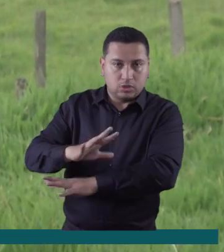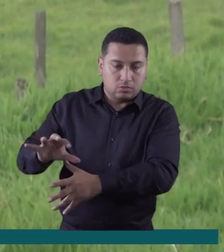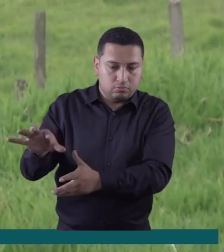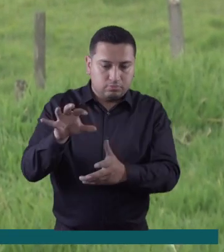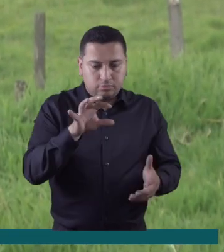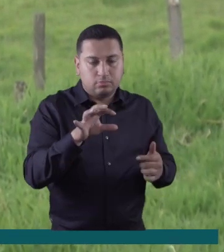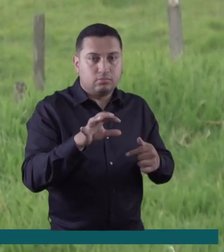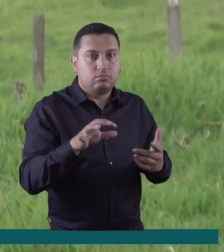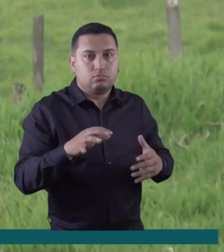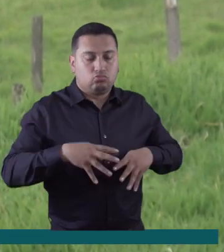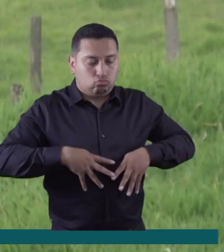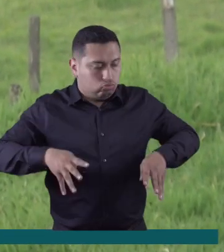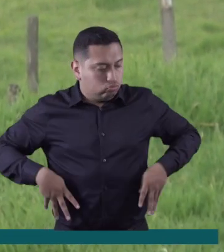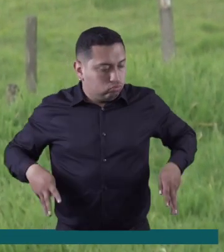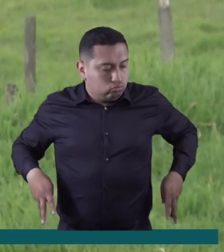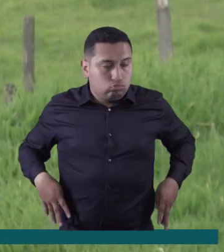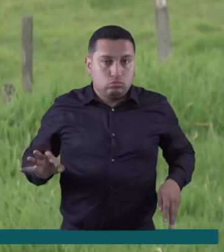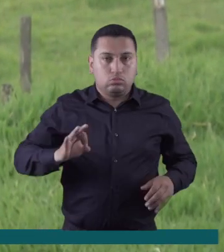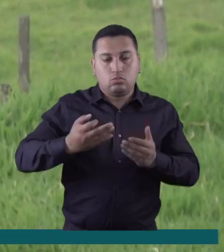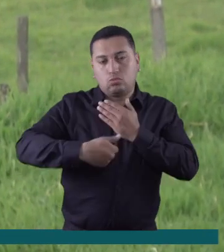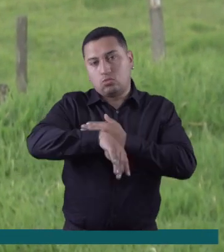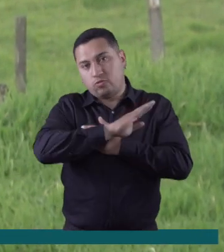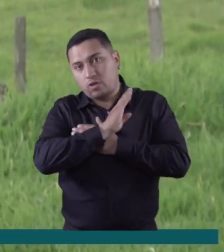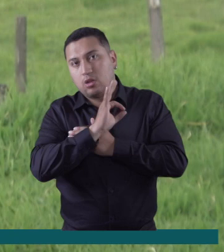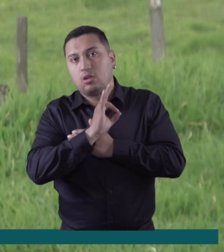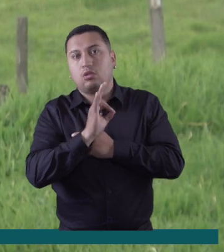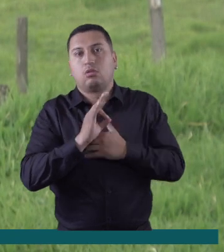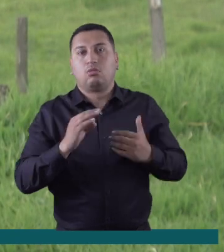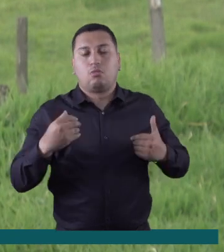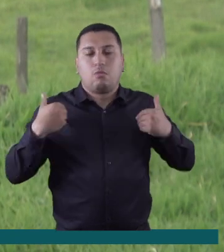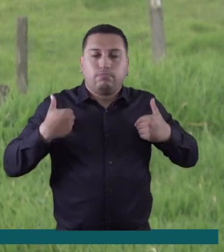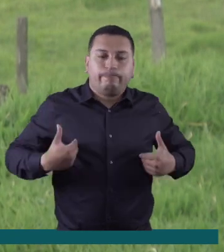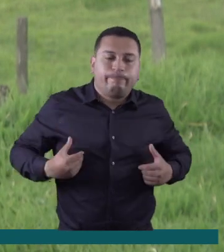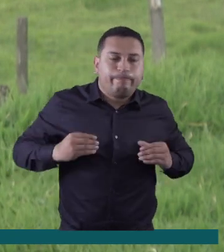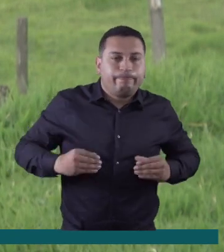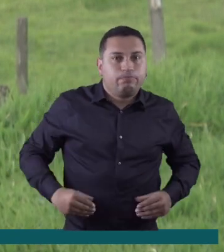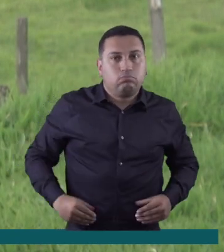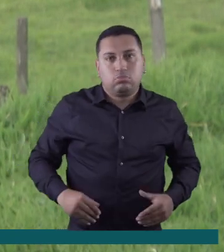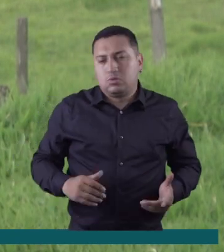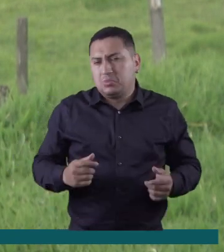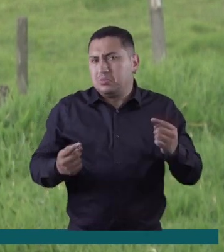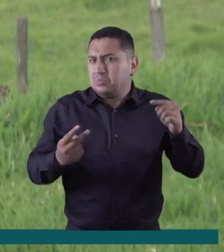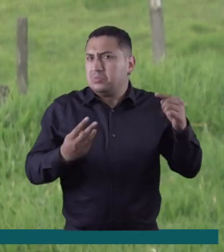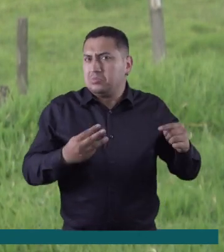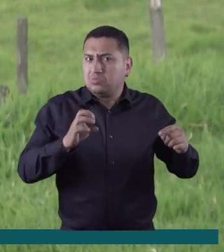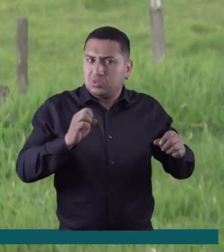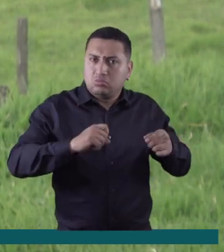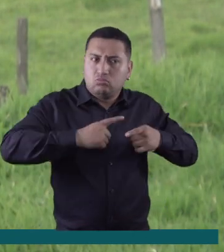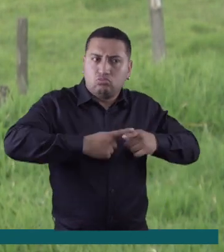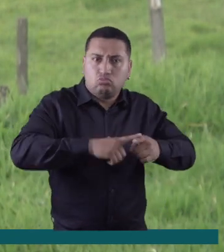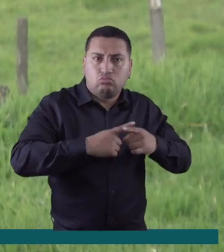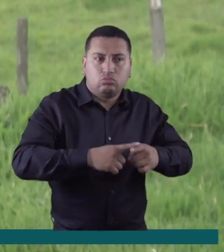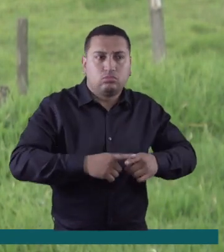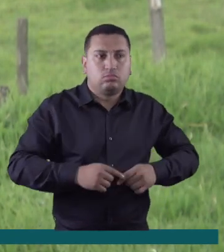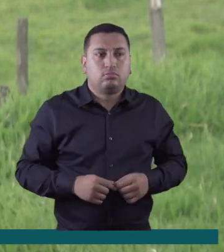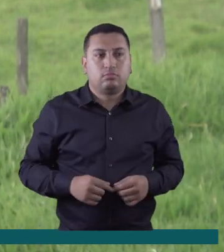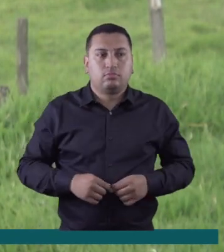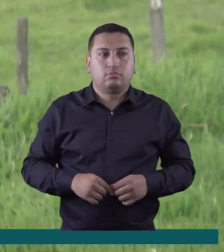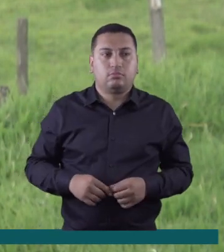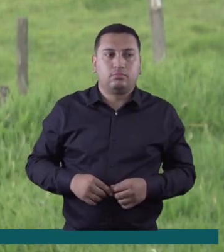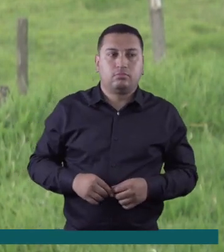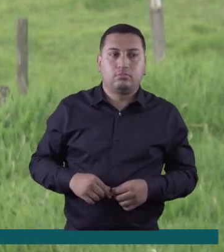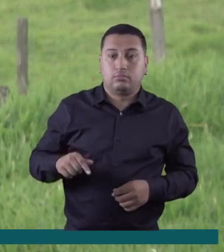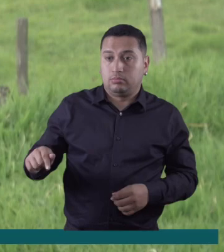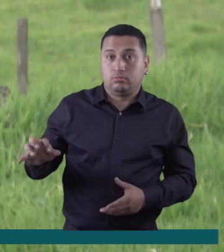bufandas, incluso chalecos, todas esas